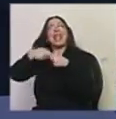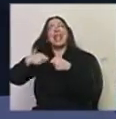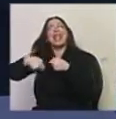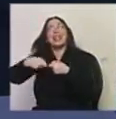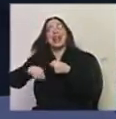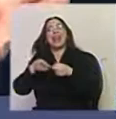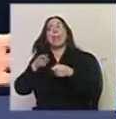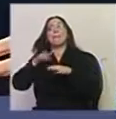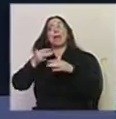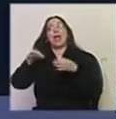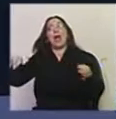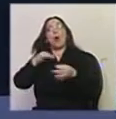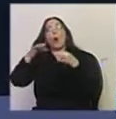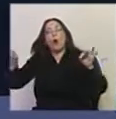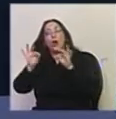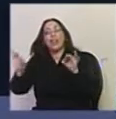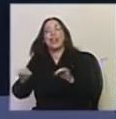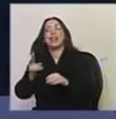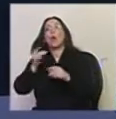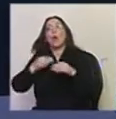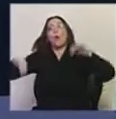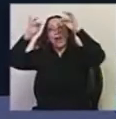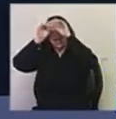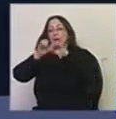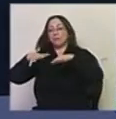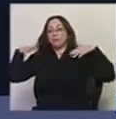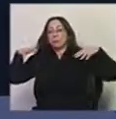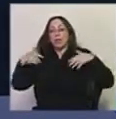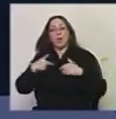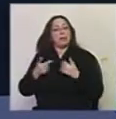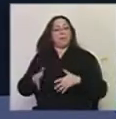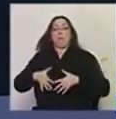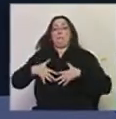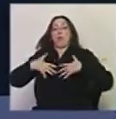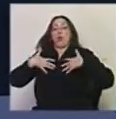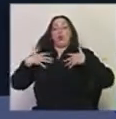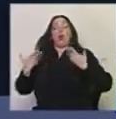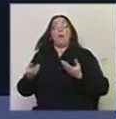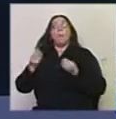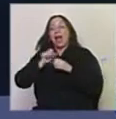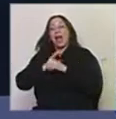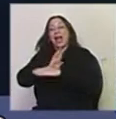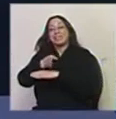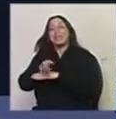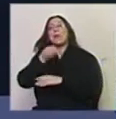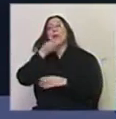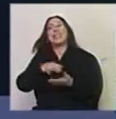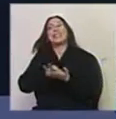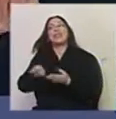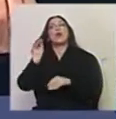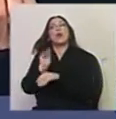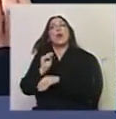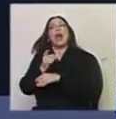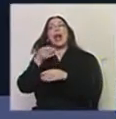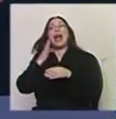que se colmen los espectáculos del ballet y a mí me emociona porque eso significa acceso a los bienes y servicios culturales. Acceso